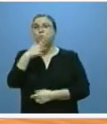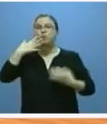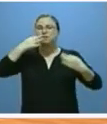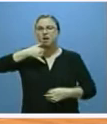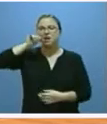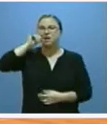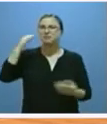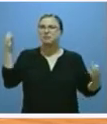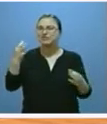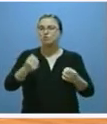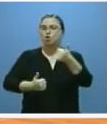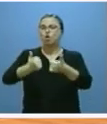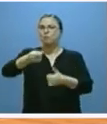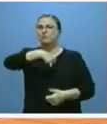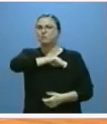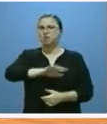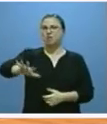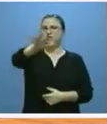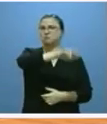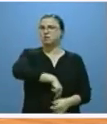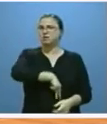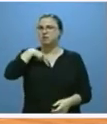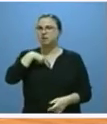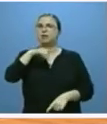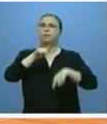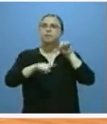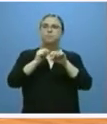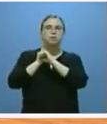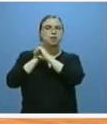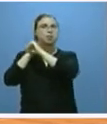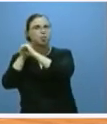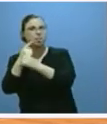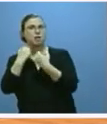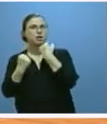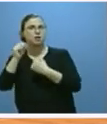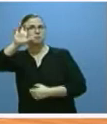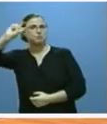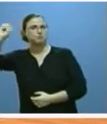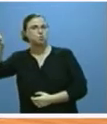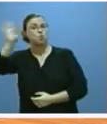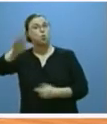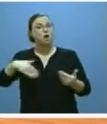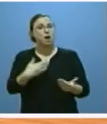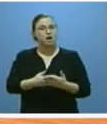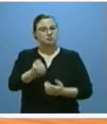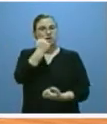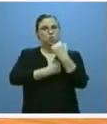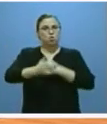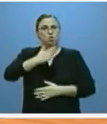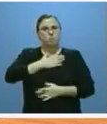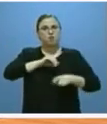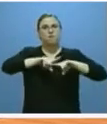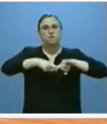en juego es la propia competitividad del país, su mayor o menor dependencia energética y el interés mismo de la economía de las